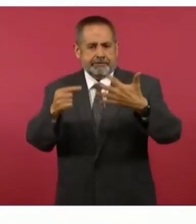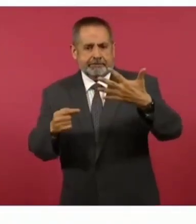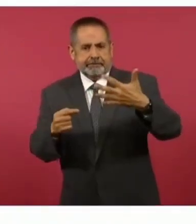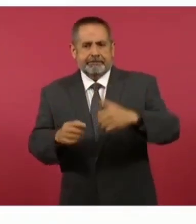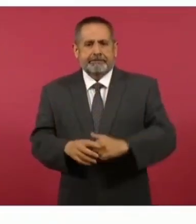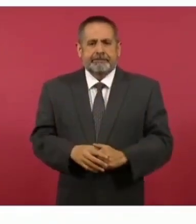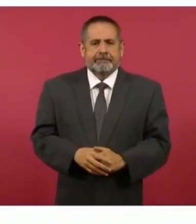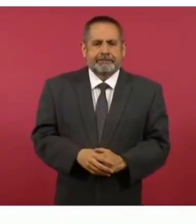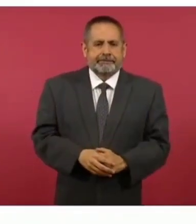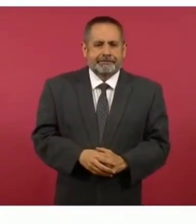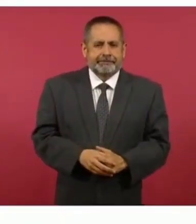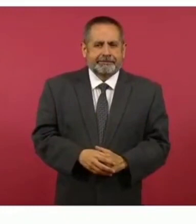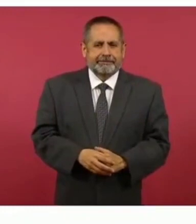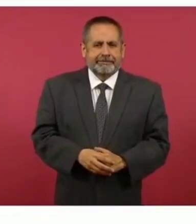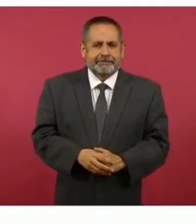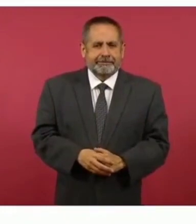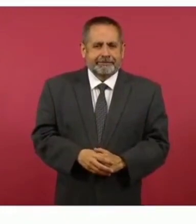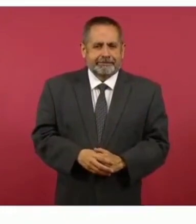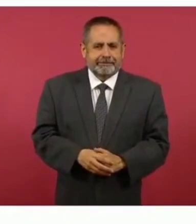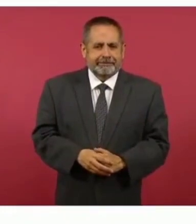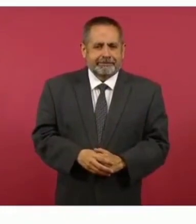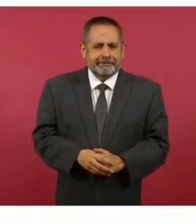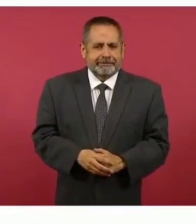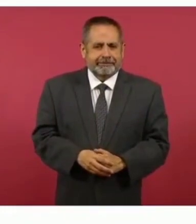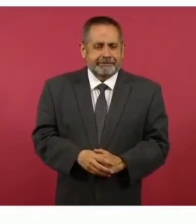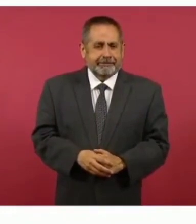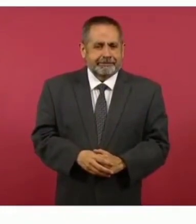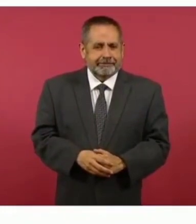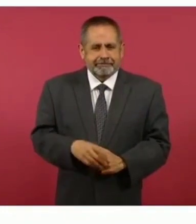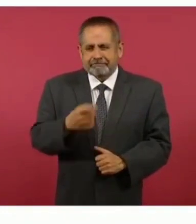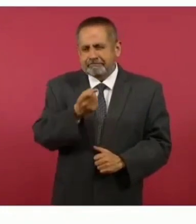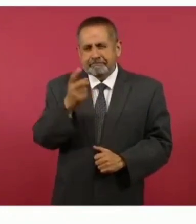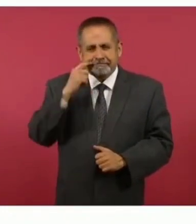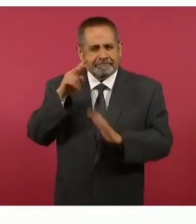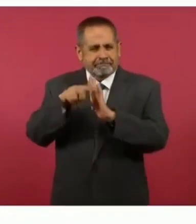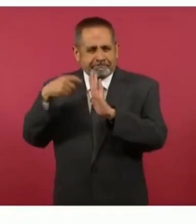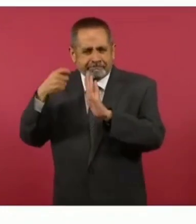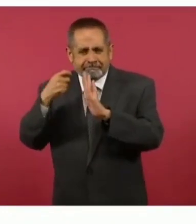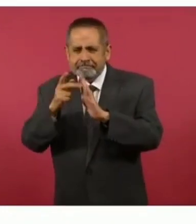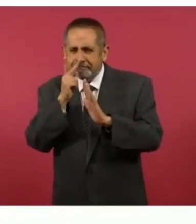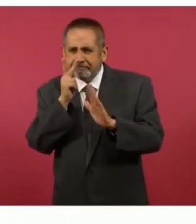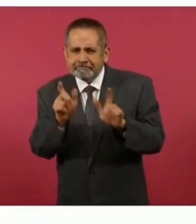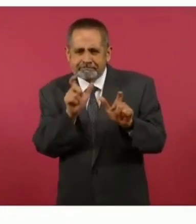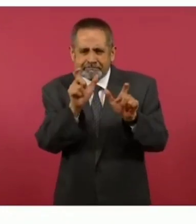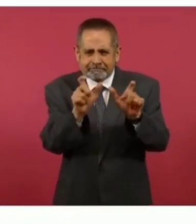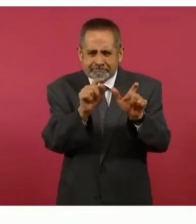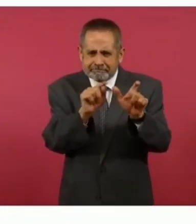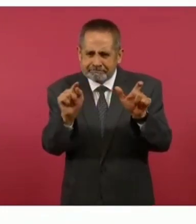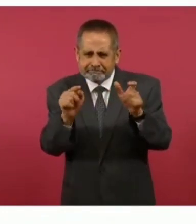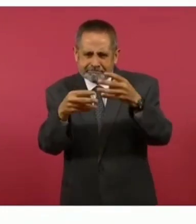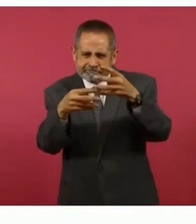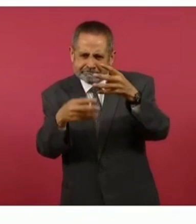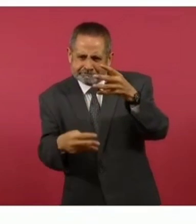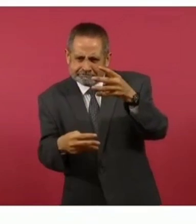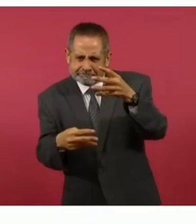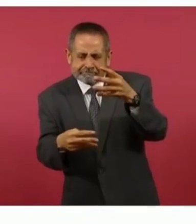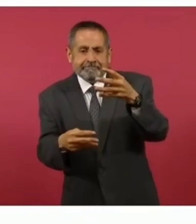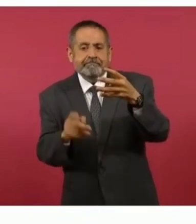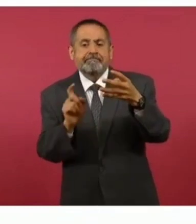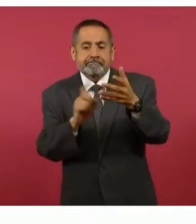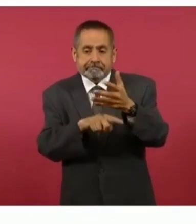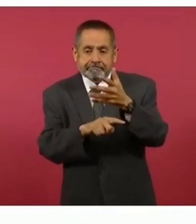a las o el video en los que se haya dicho esa palabra o frase en el momento